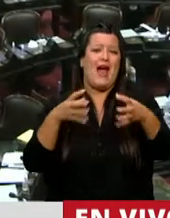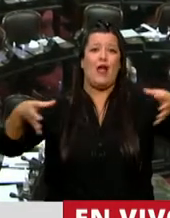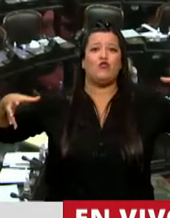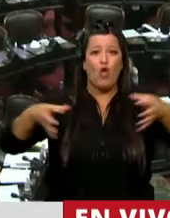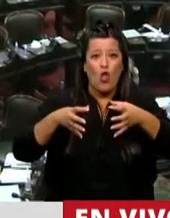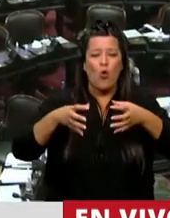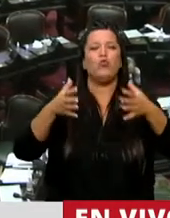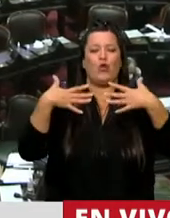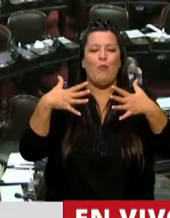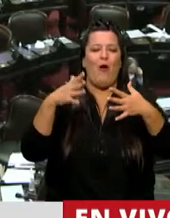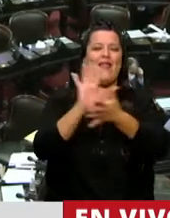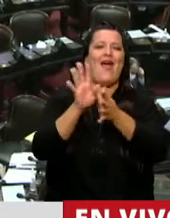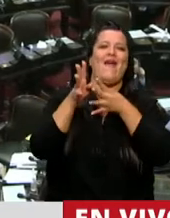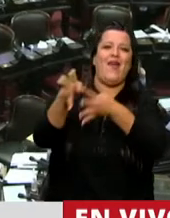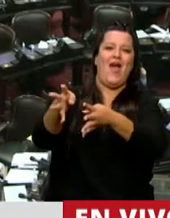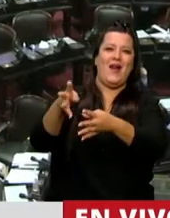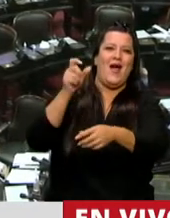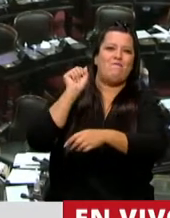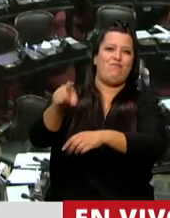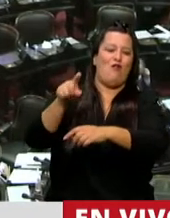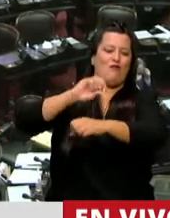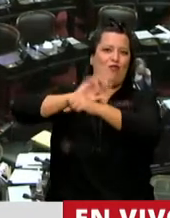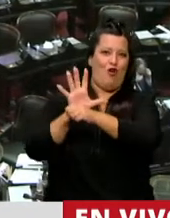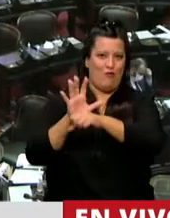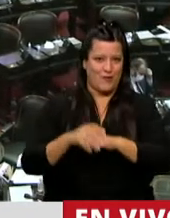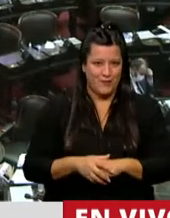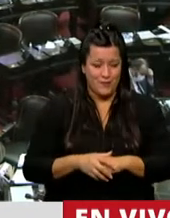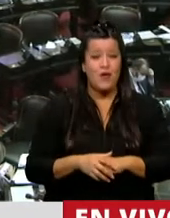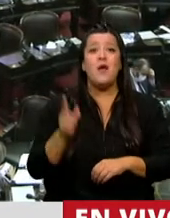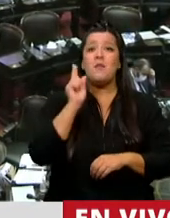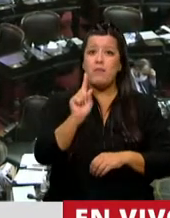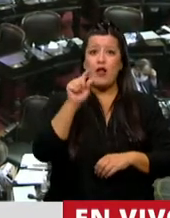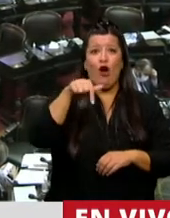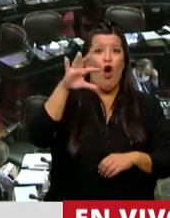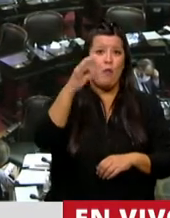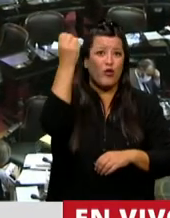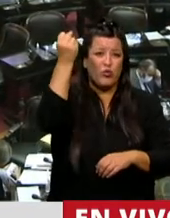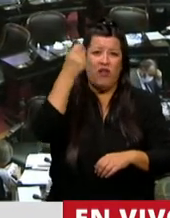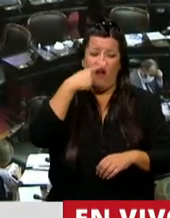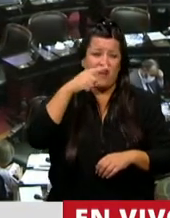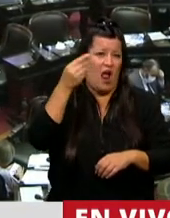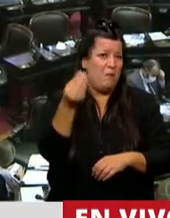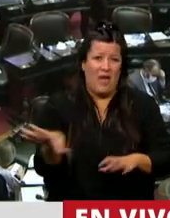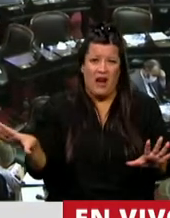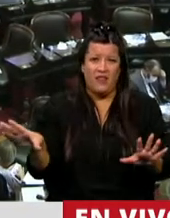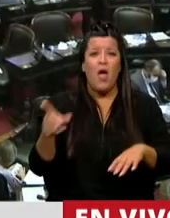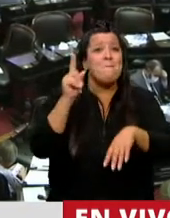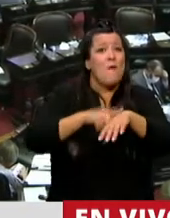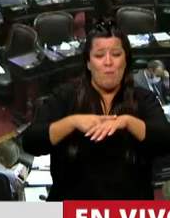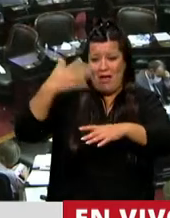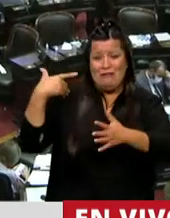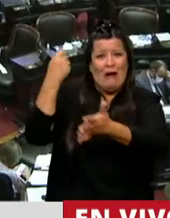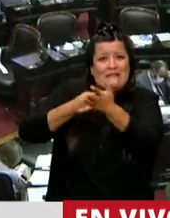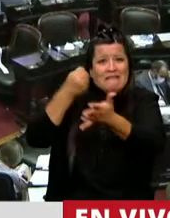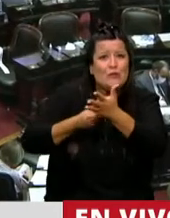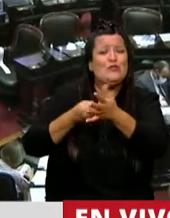esta crisis que provoca la pandemia. Pero la verdad que fue una oportunidad perdida. A los pocos días de comenzar la lucha